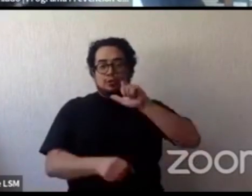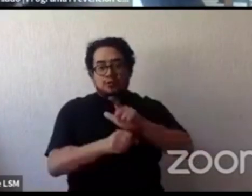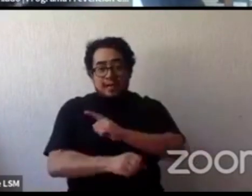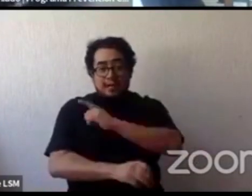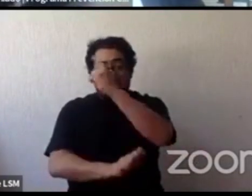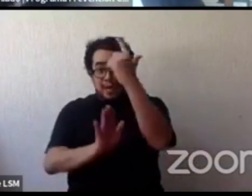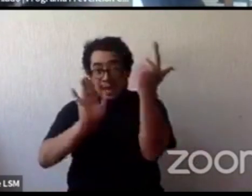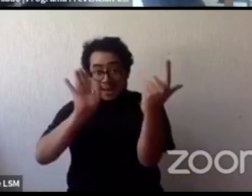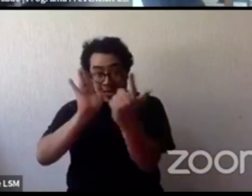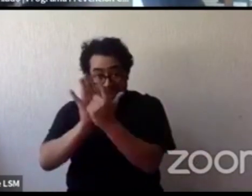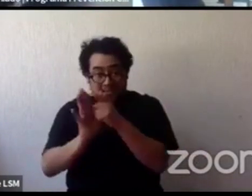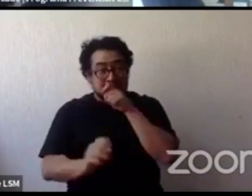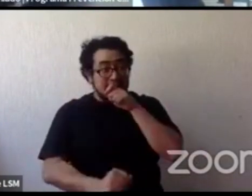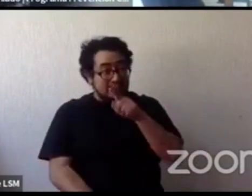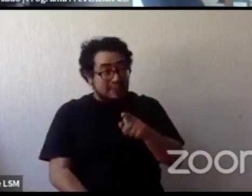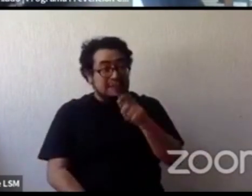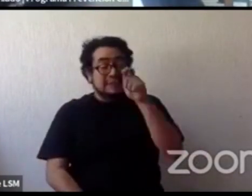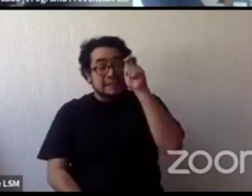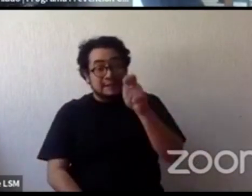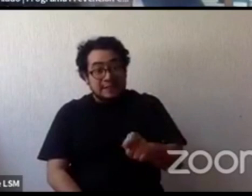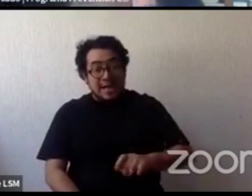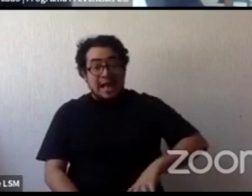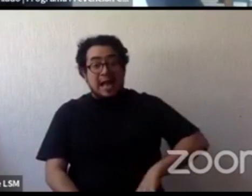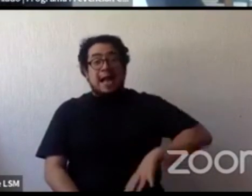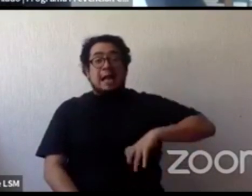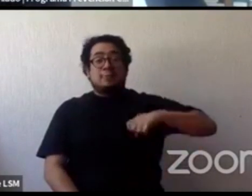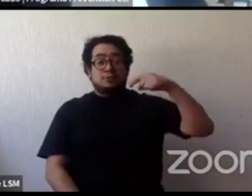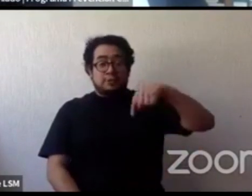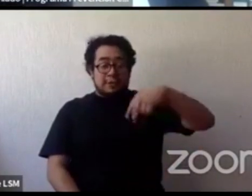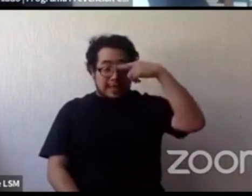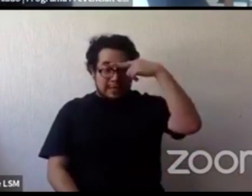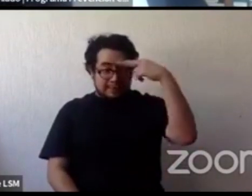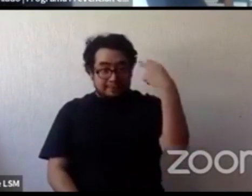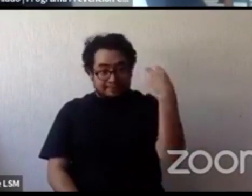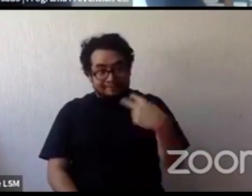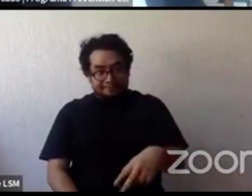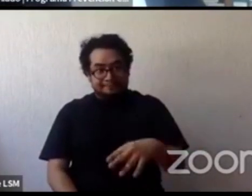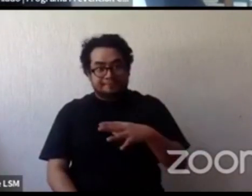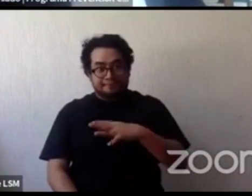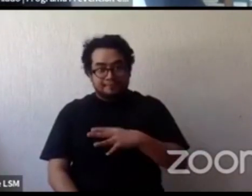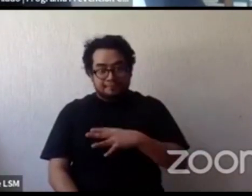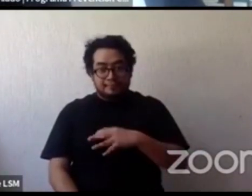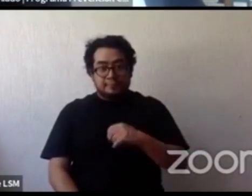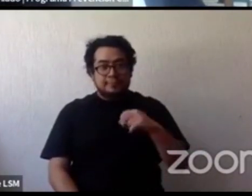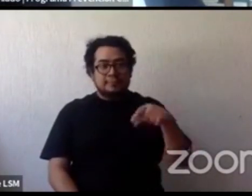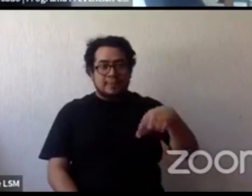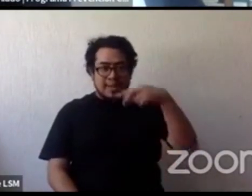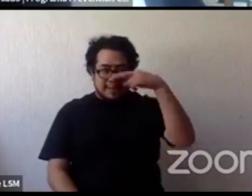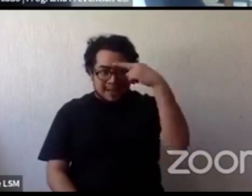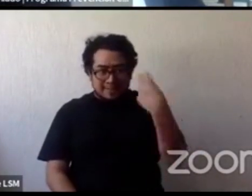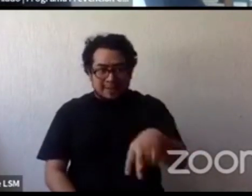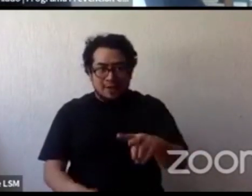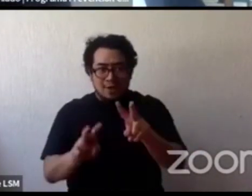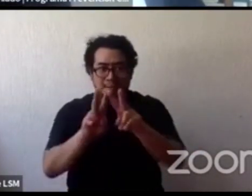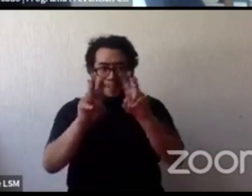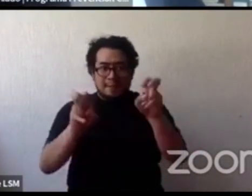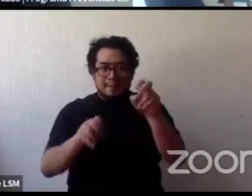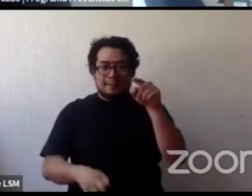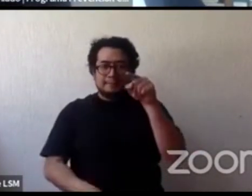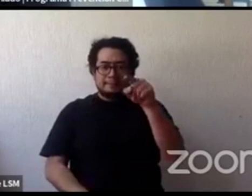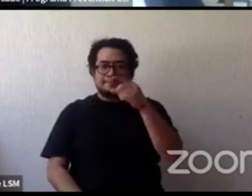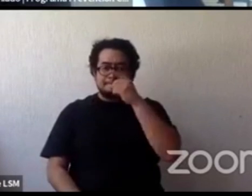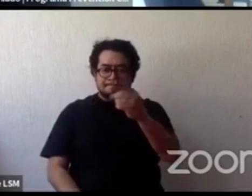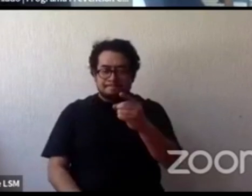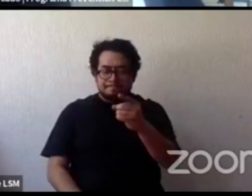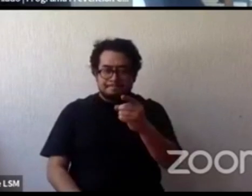contacto físico y que necesitamos darnos cuenta que en México justo el tema que tú pusiste que es el tema